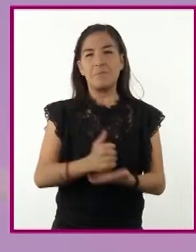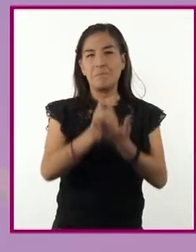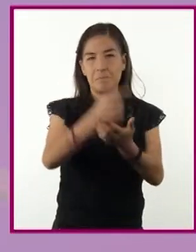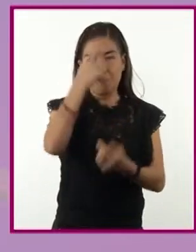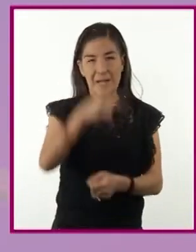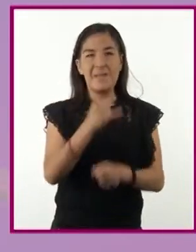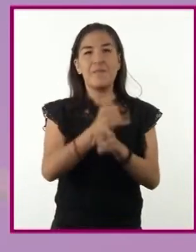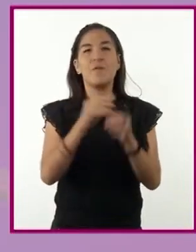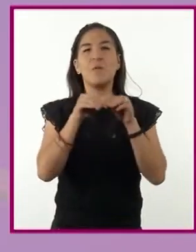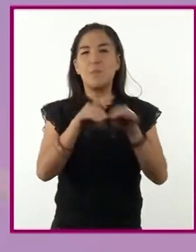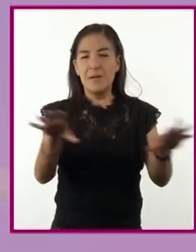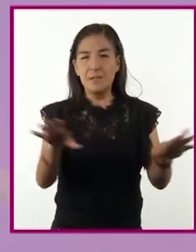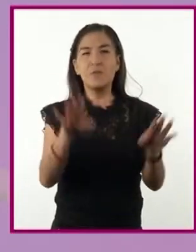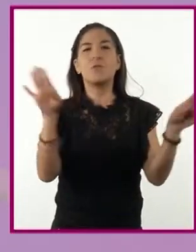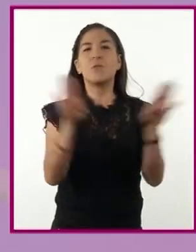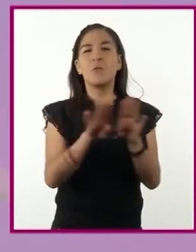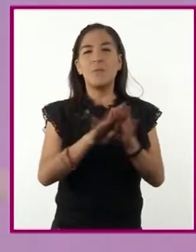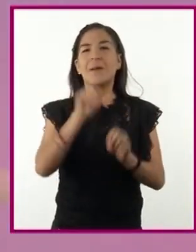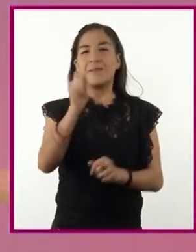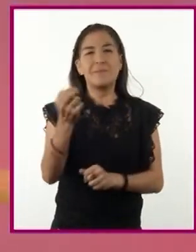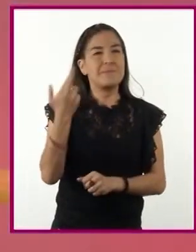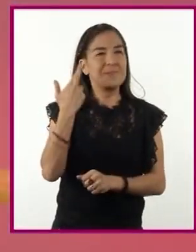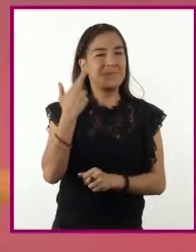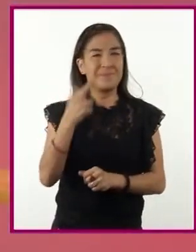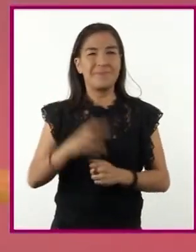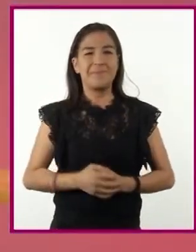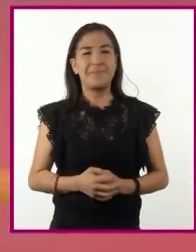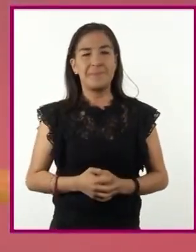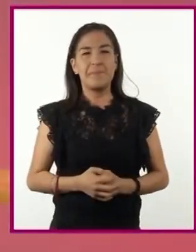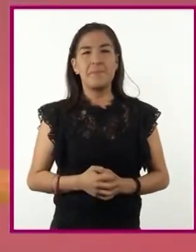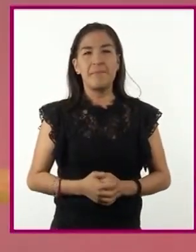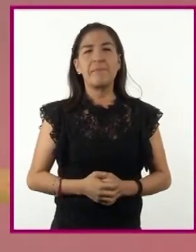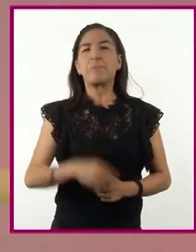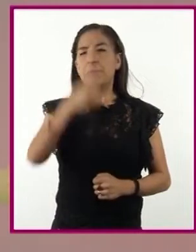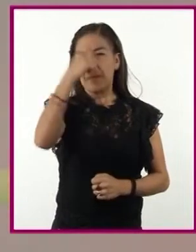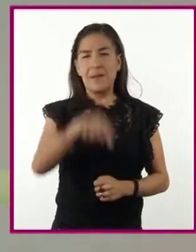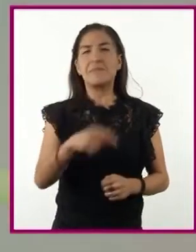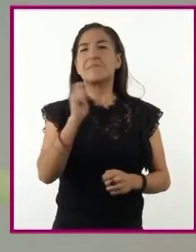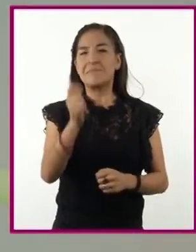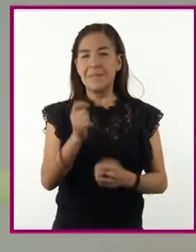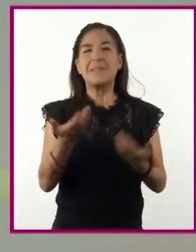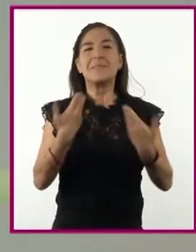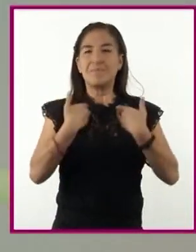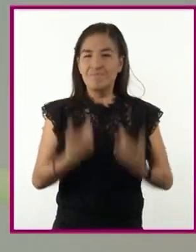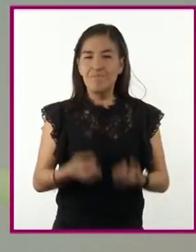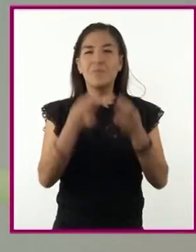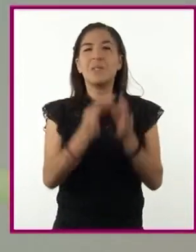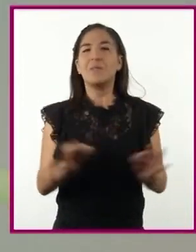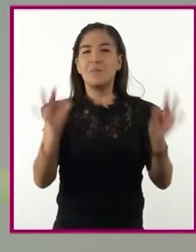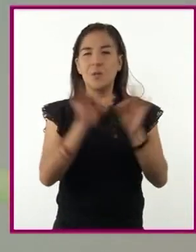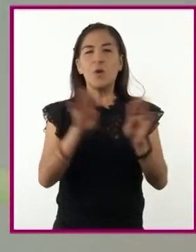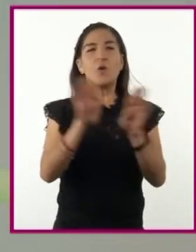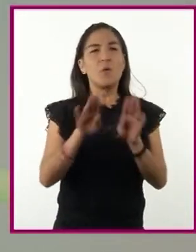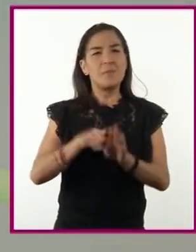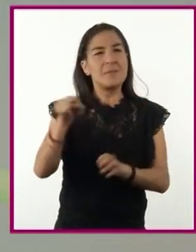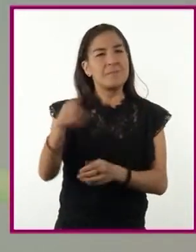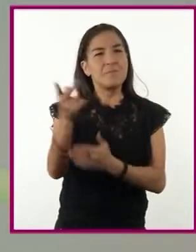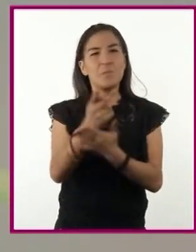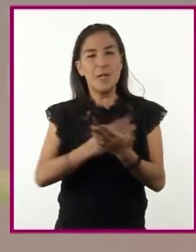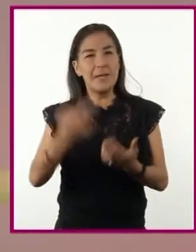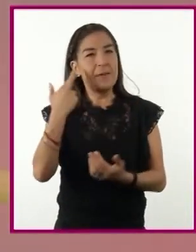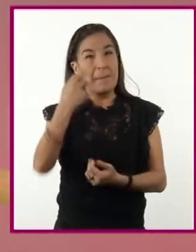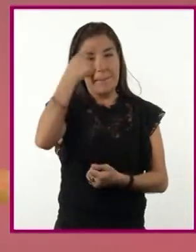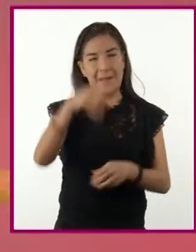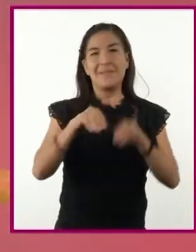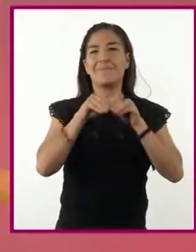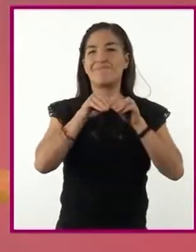información al producir un programa de radio. Se pretende comprender la importancia de los programas de radio como medio